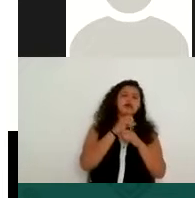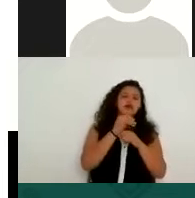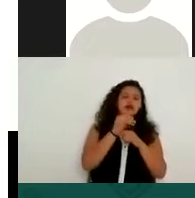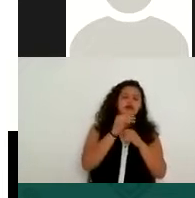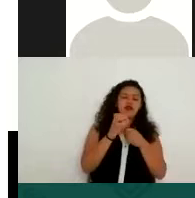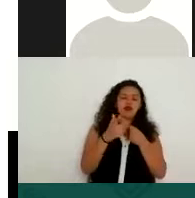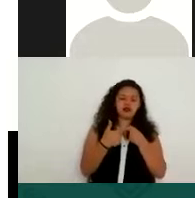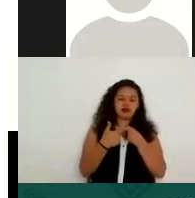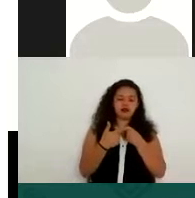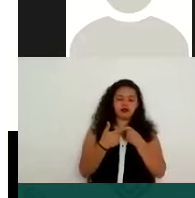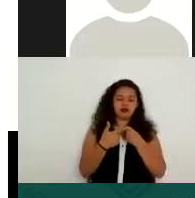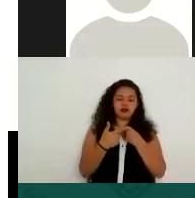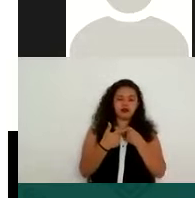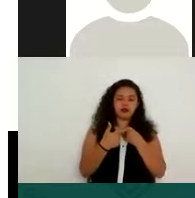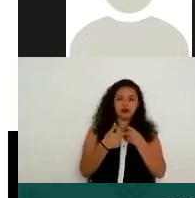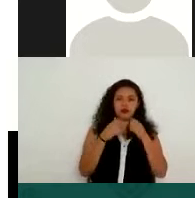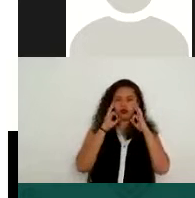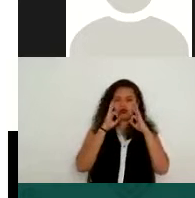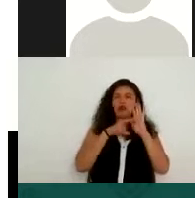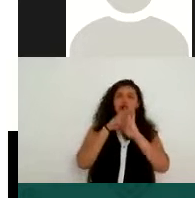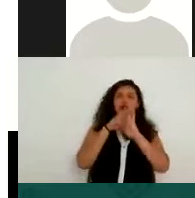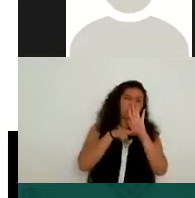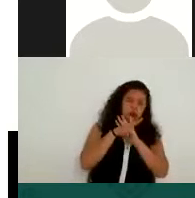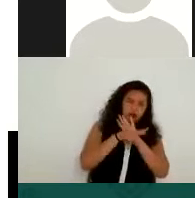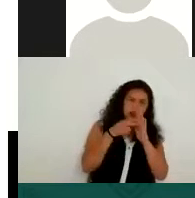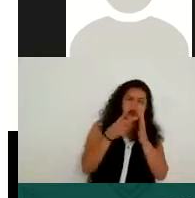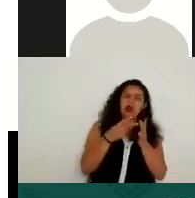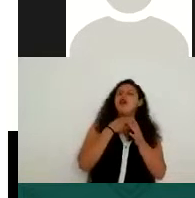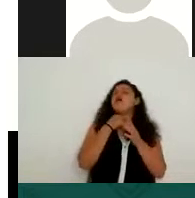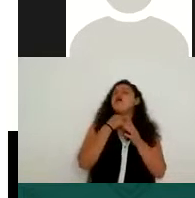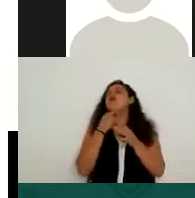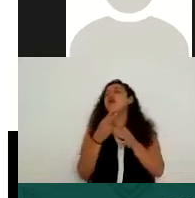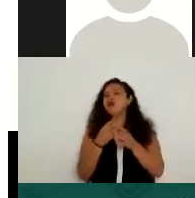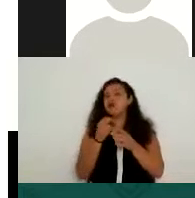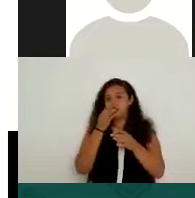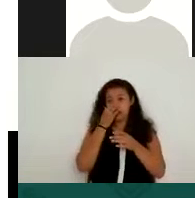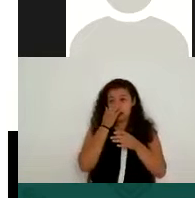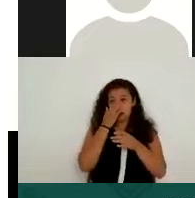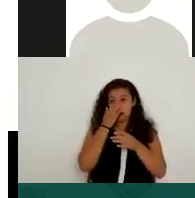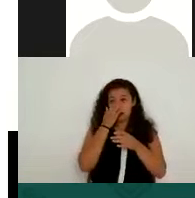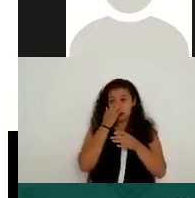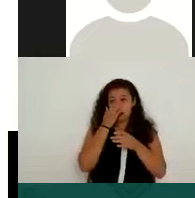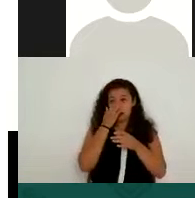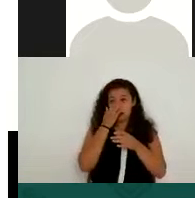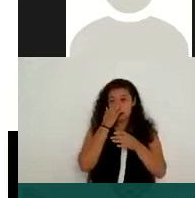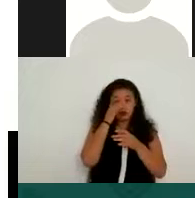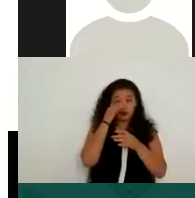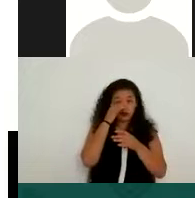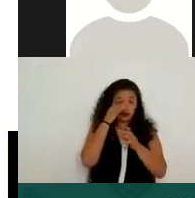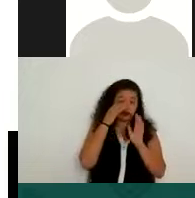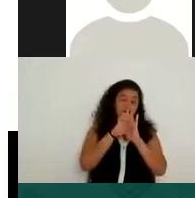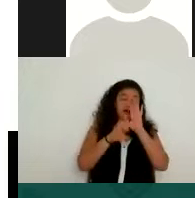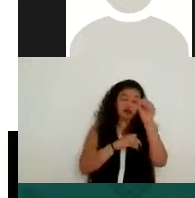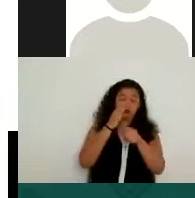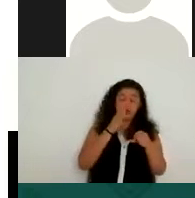forma acústica un video la voz inclusive ¿no? ahorita por ejemplo que están grabando esta sesión